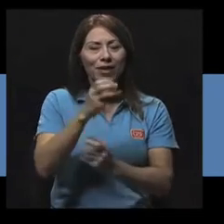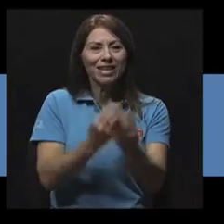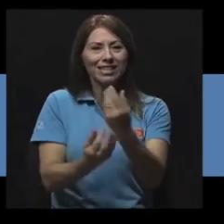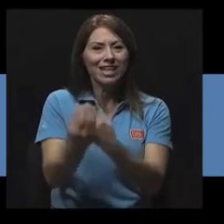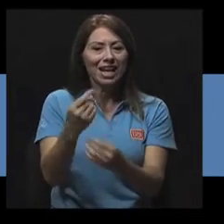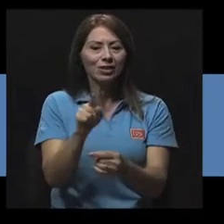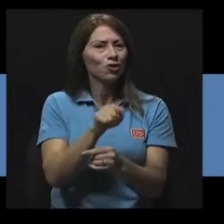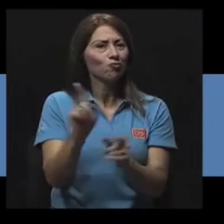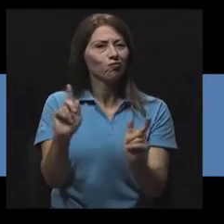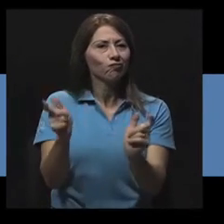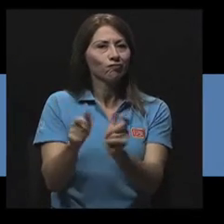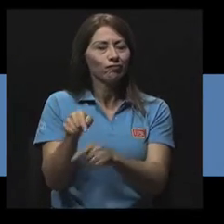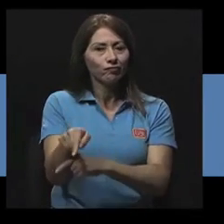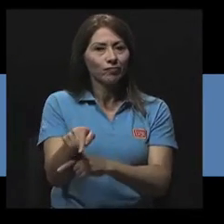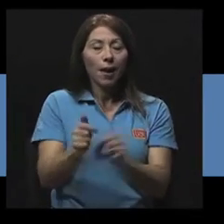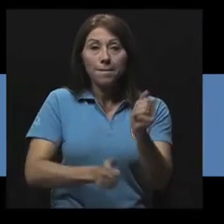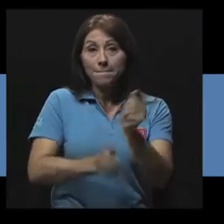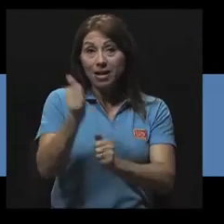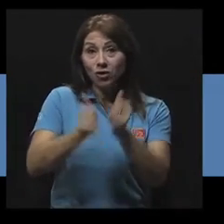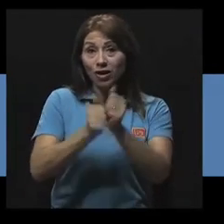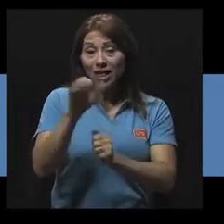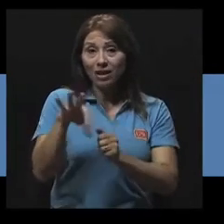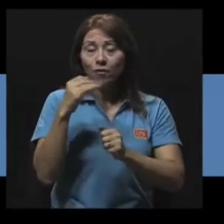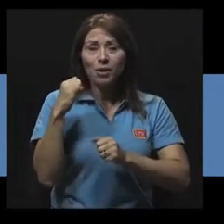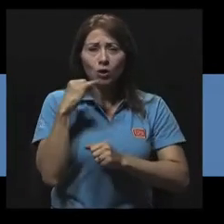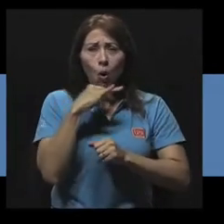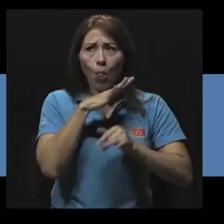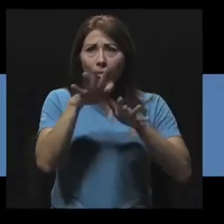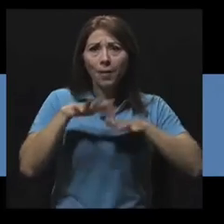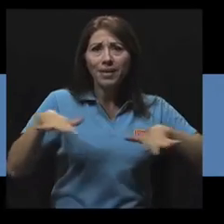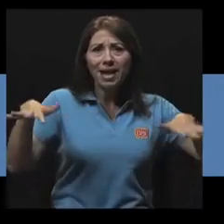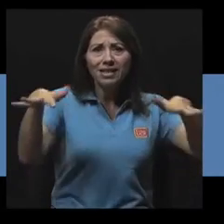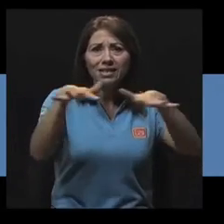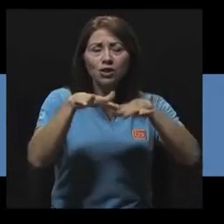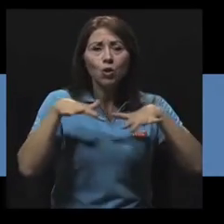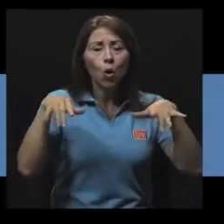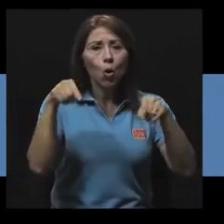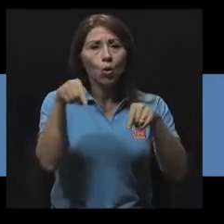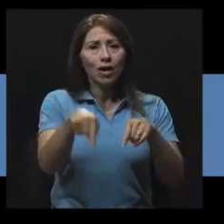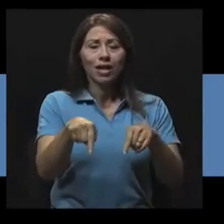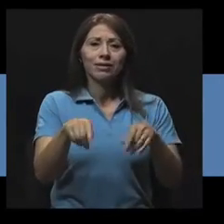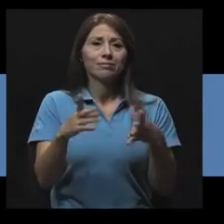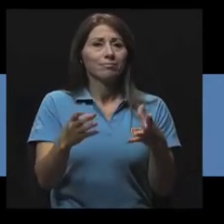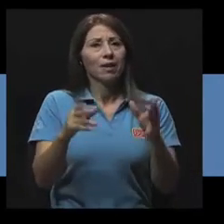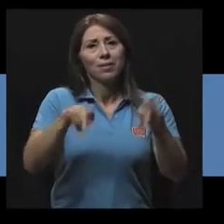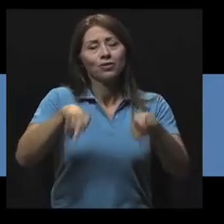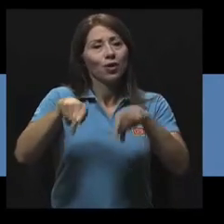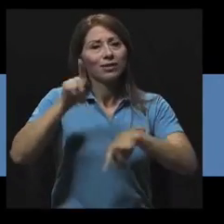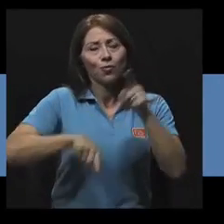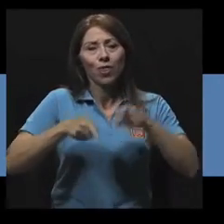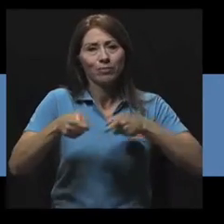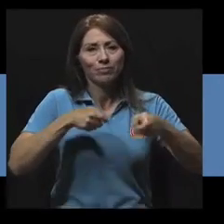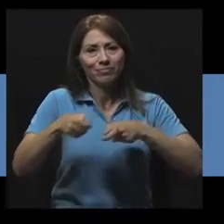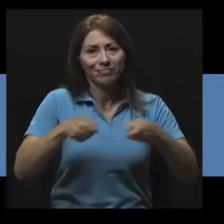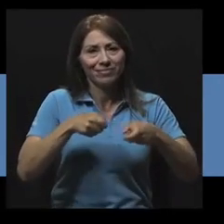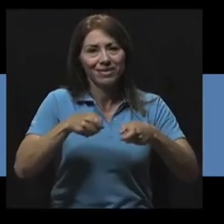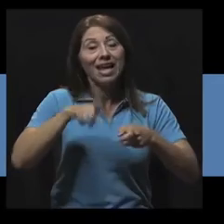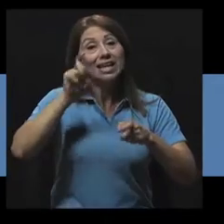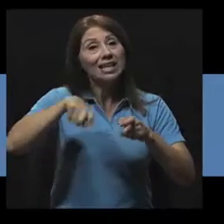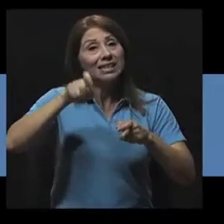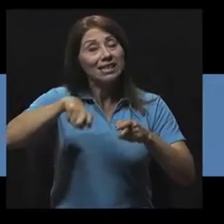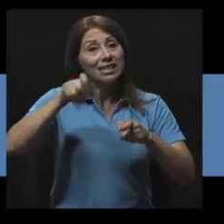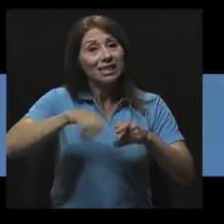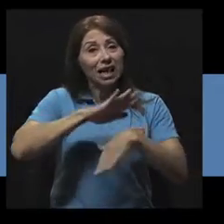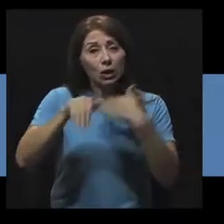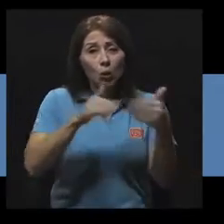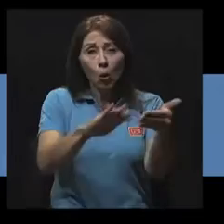sólidos. La mayoría de las fuentes de contaminación del aire exterior están más allá del control de las personas y requieren medidas por